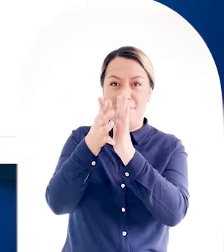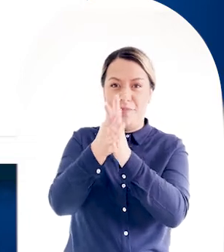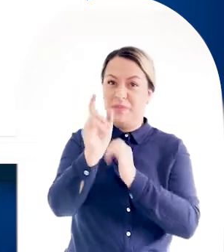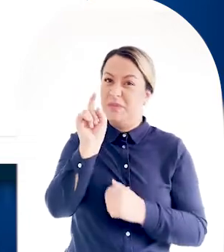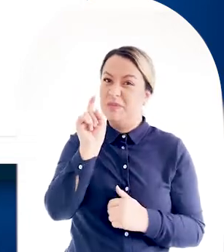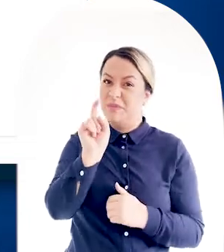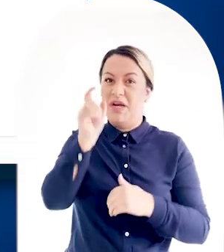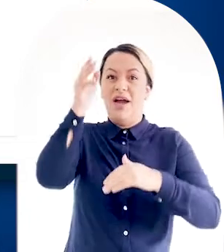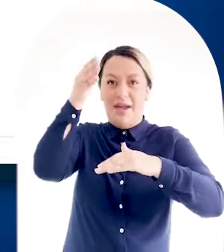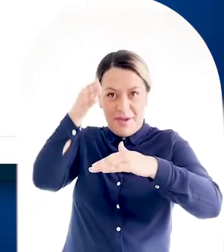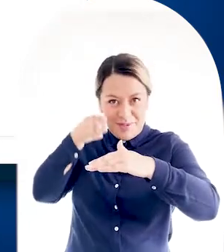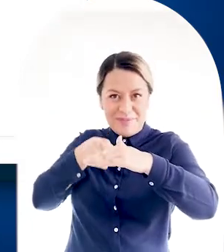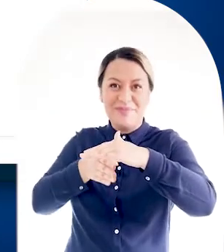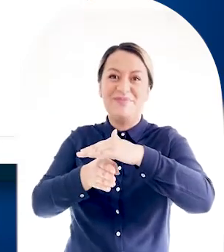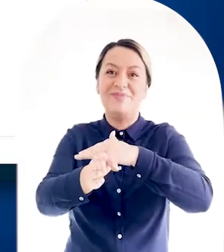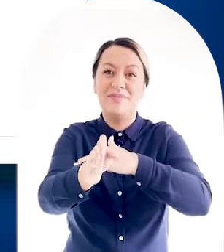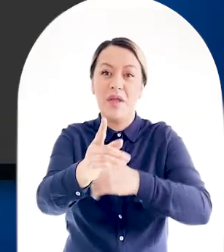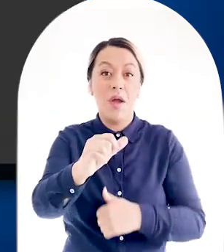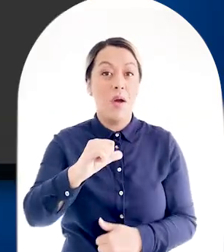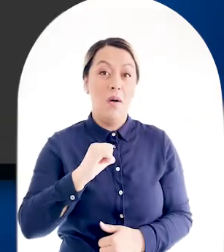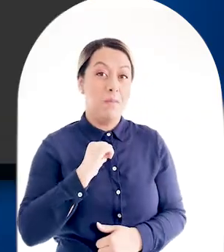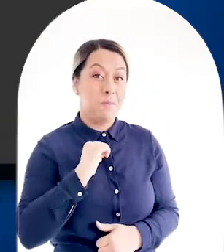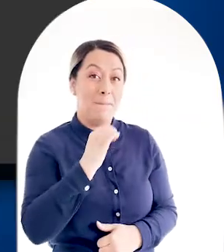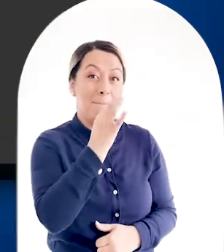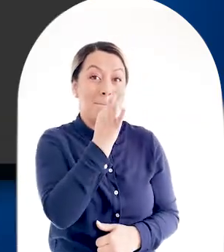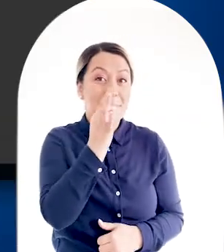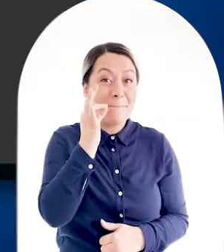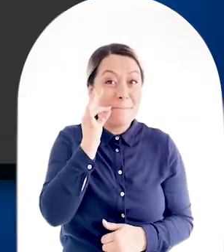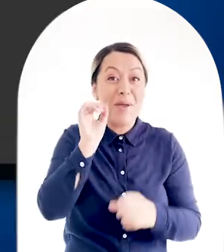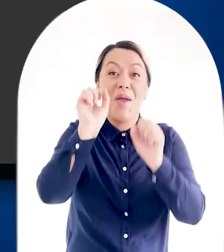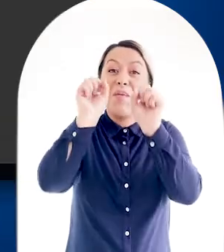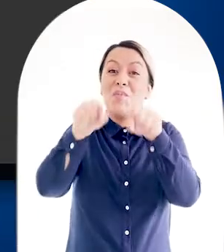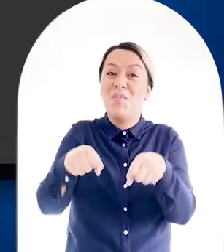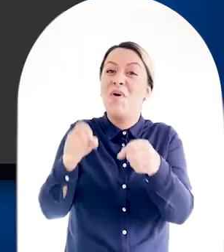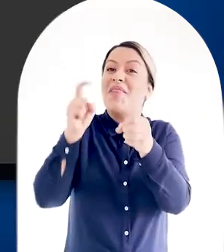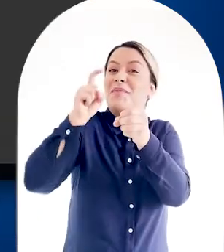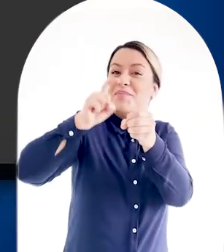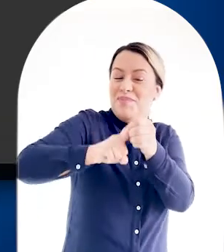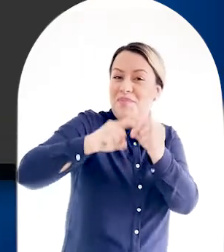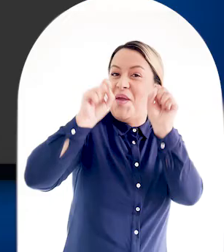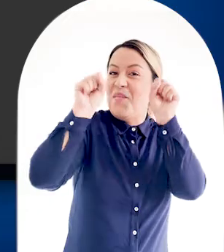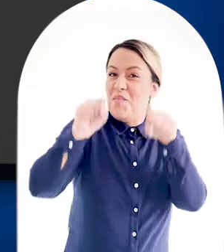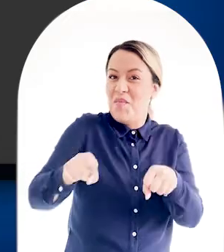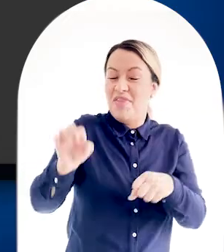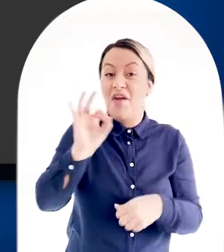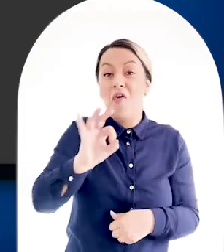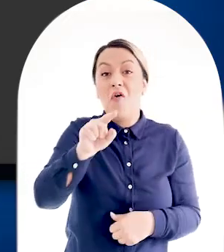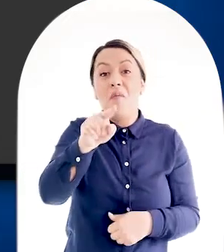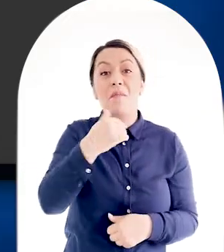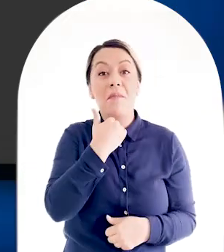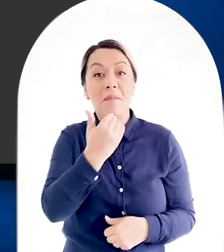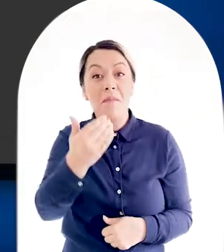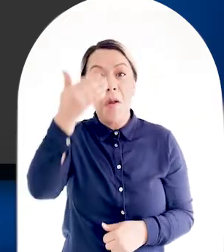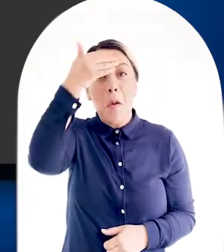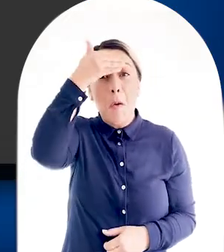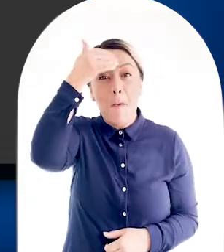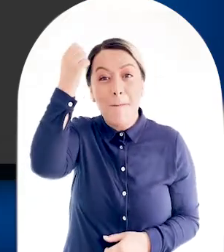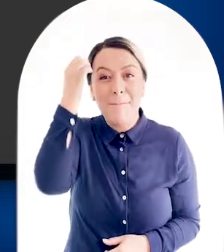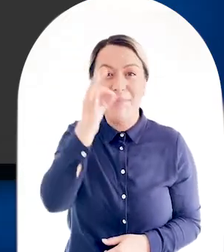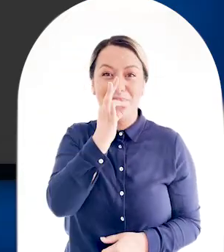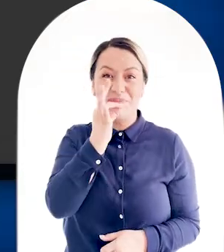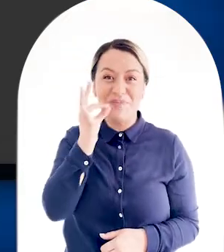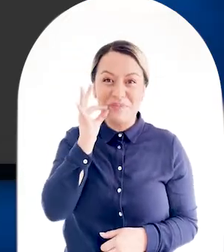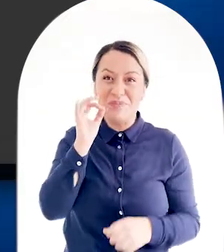sesión. Si aún no tiene clave, puede registrarse en la opción Registrarse. O si olvidó su clave, puede asignarla